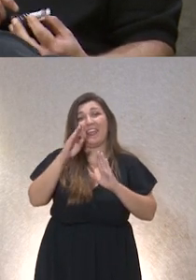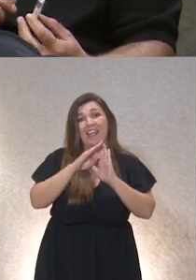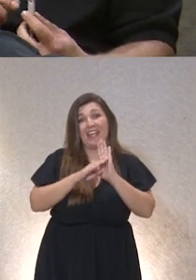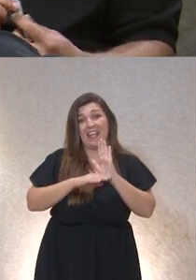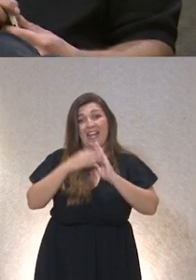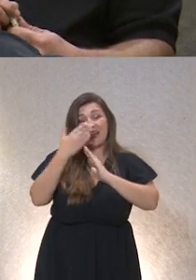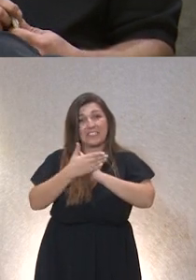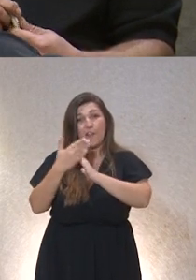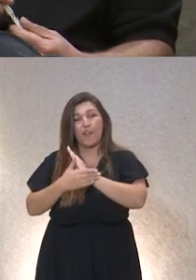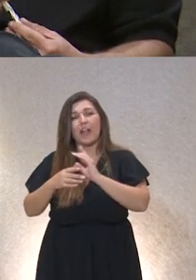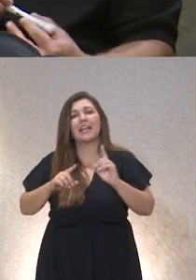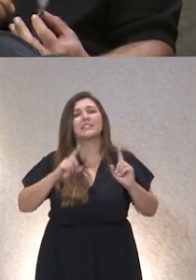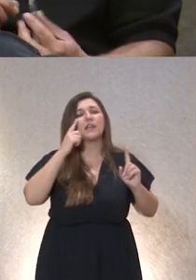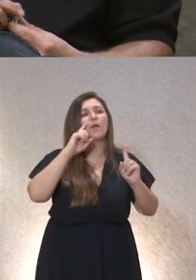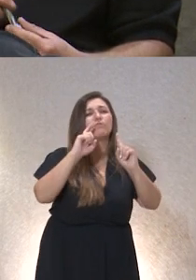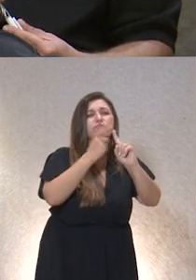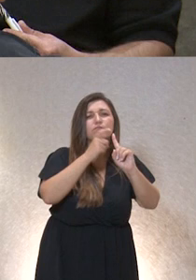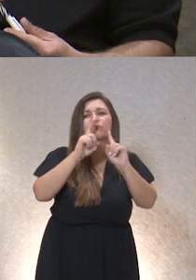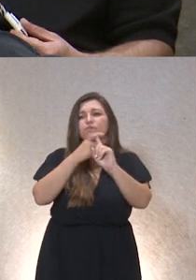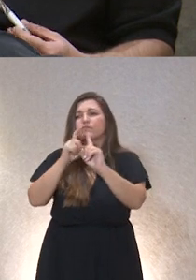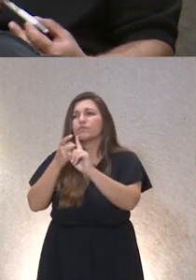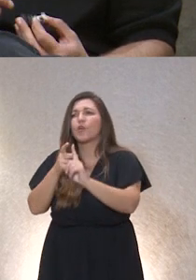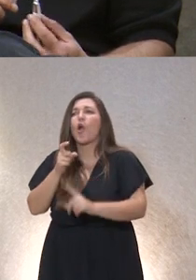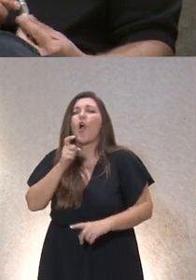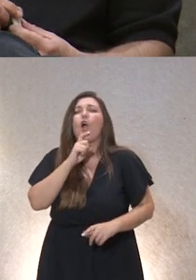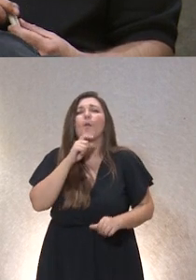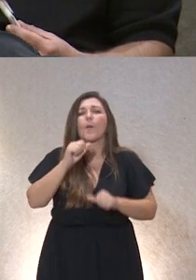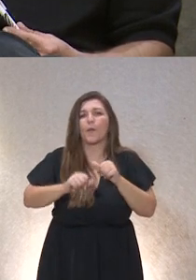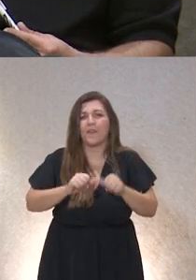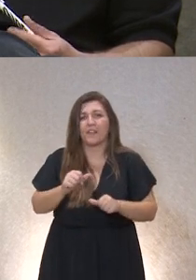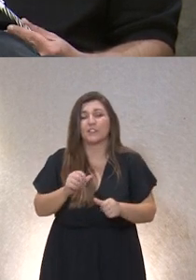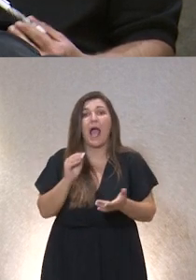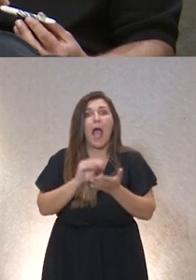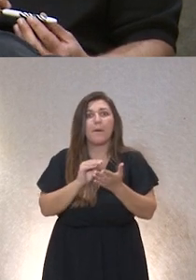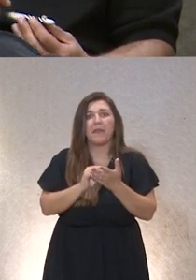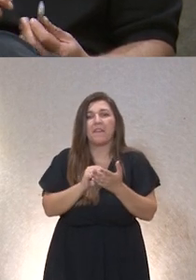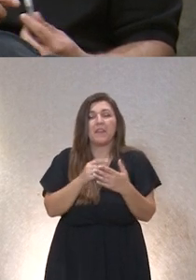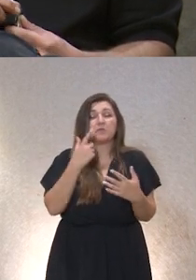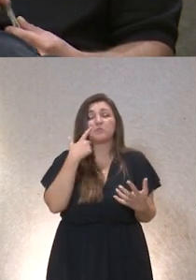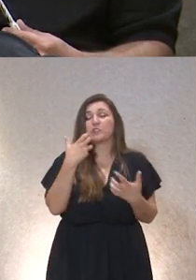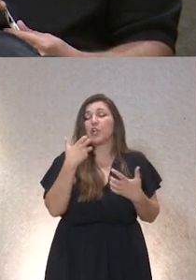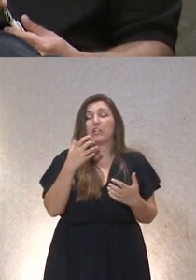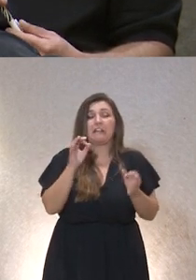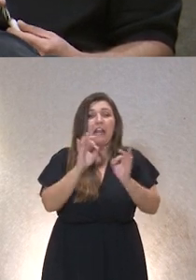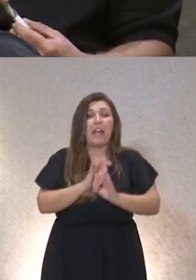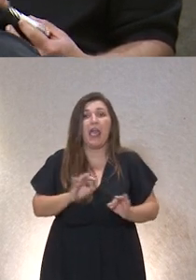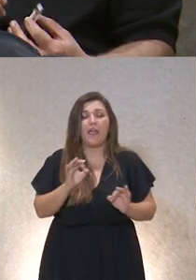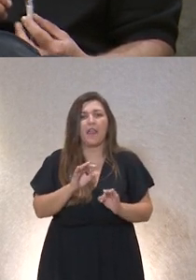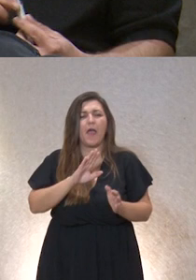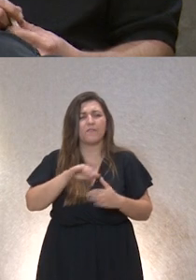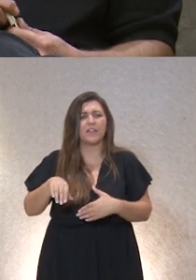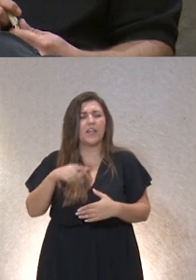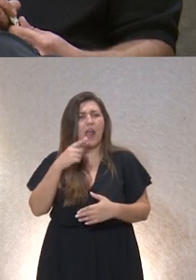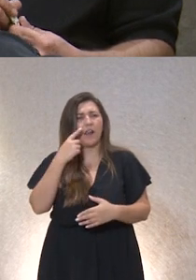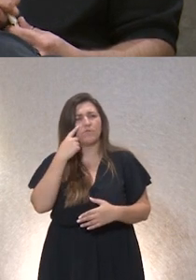de identificación? ¿cuáles son las prácticas más habituales que pueden pasar desapercibidas pero que suponen restricciones ¿no? ¿cómo afrontas